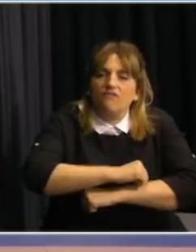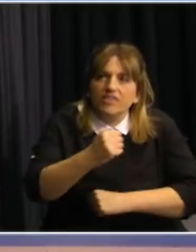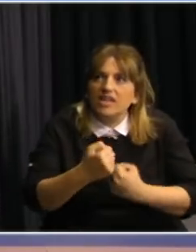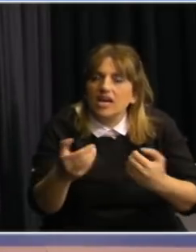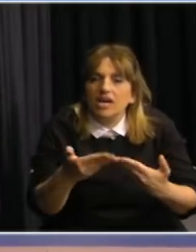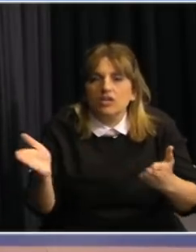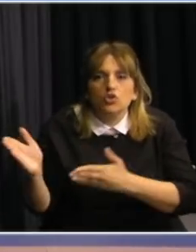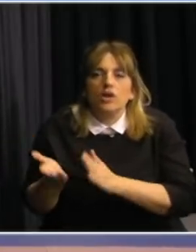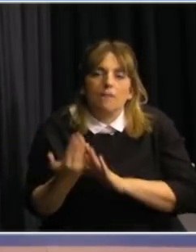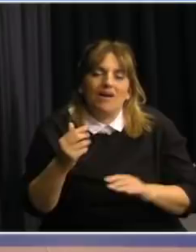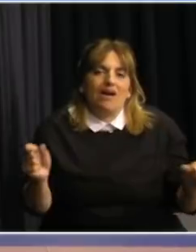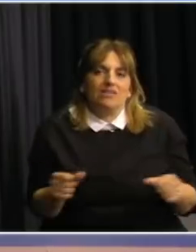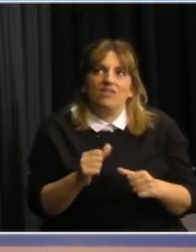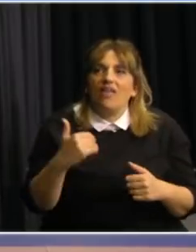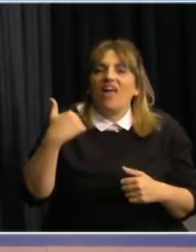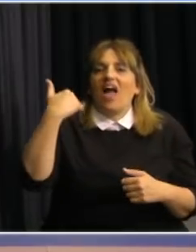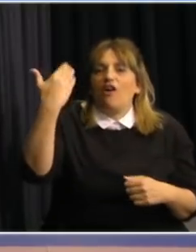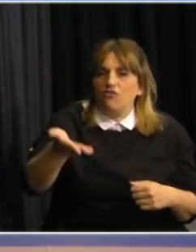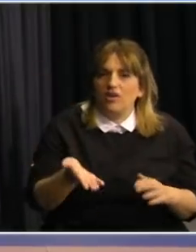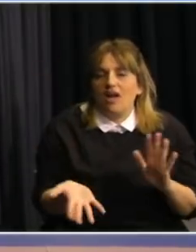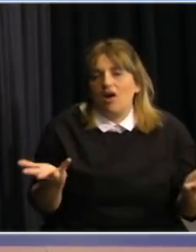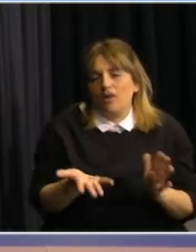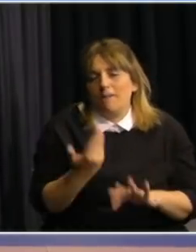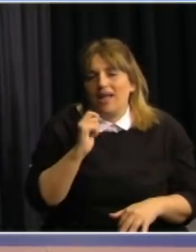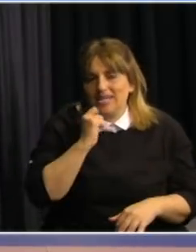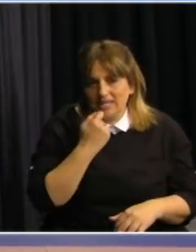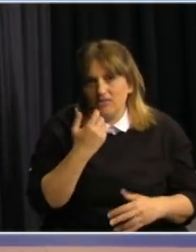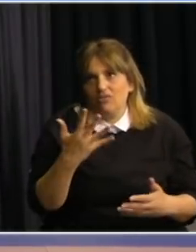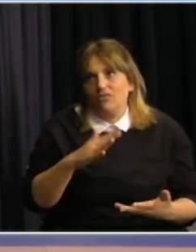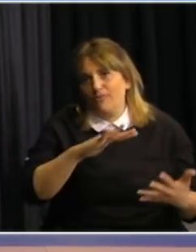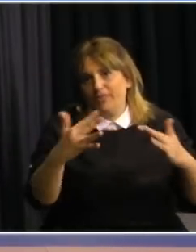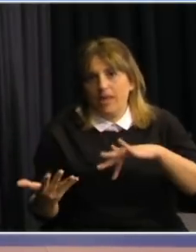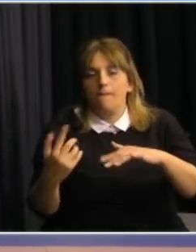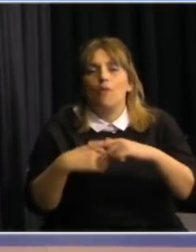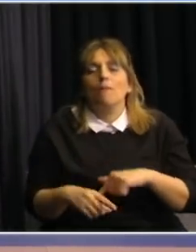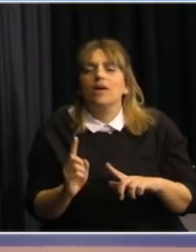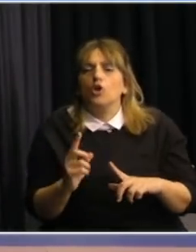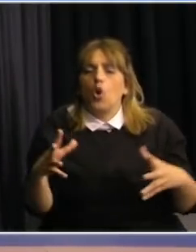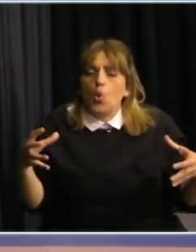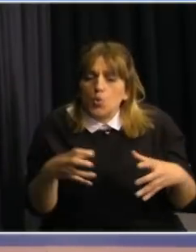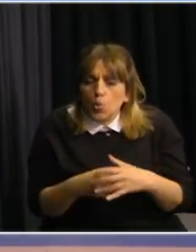al aire libre ahora que tenemos una época benévola del año pero el GACH está plenamente